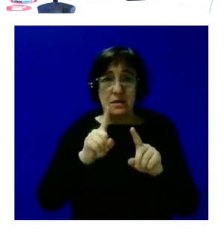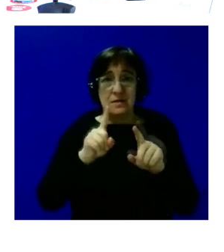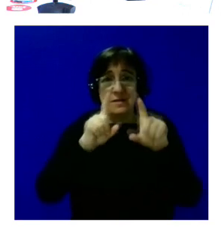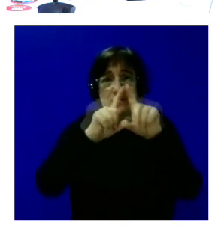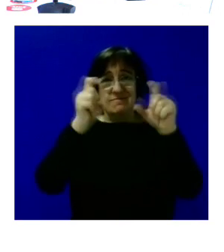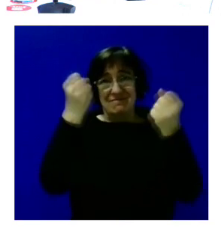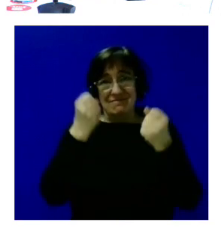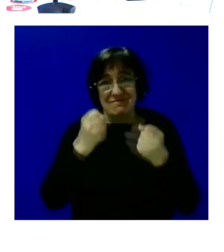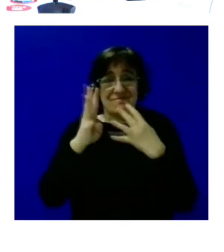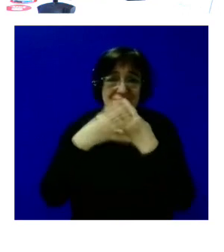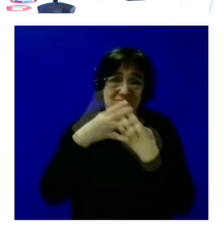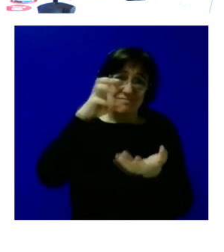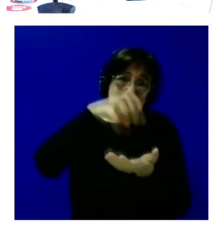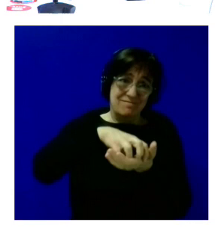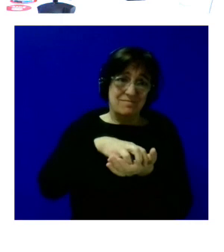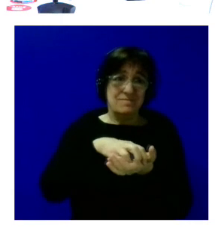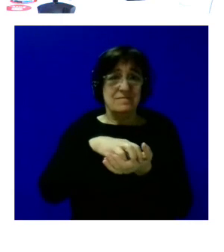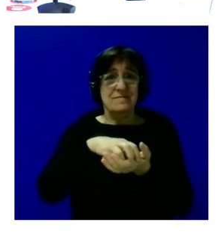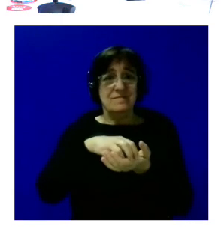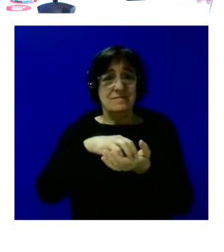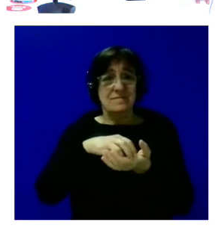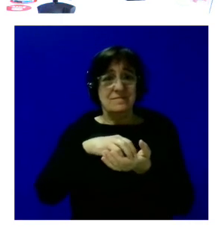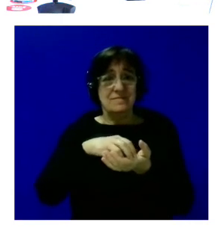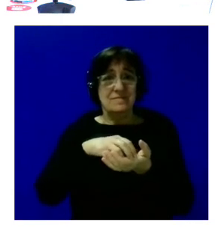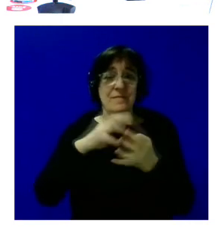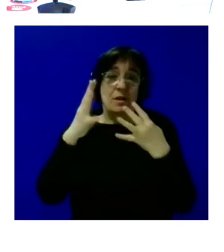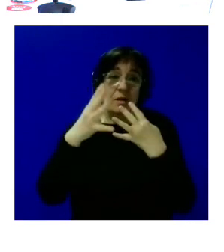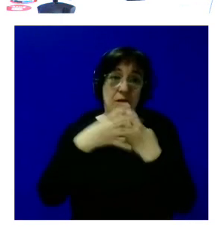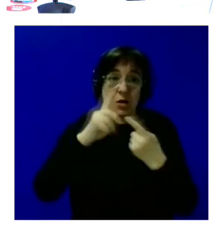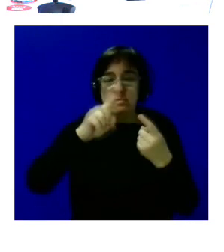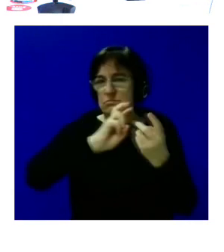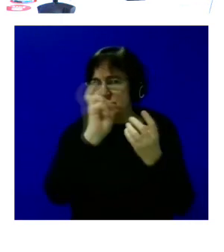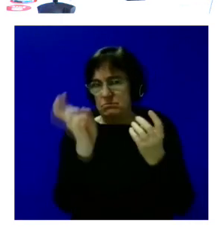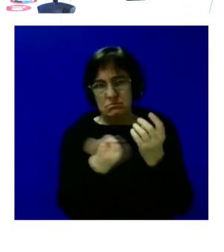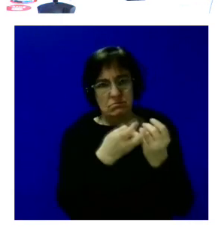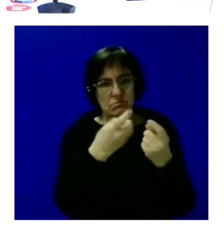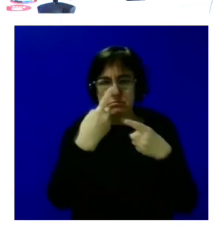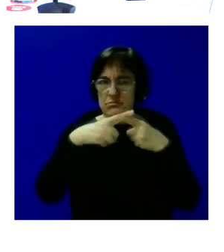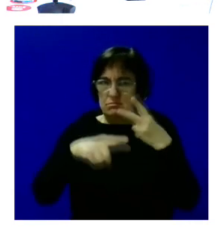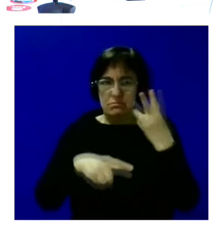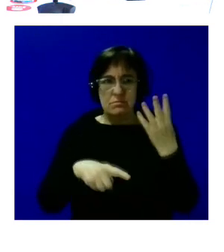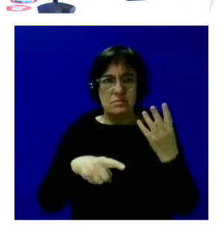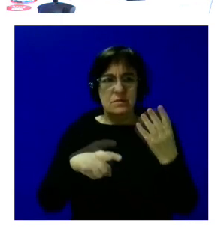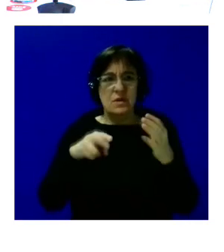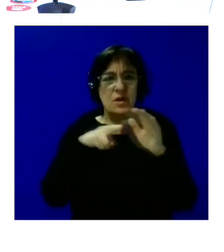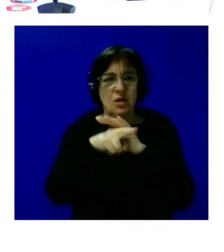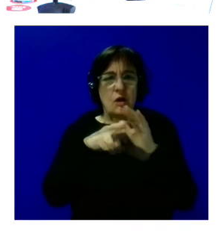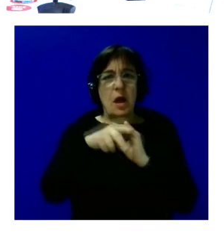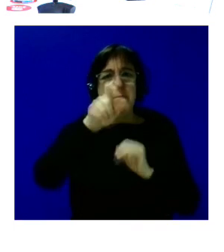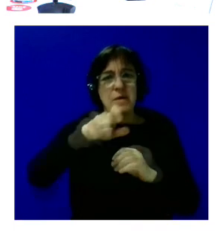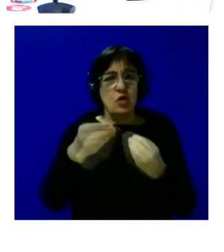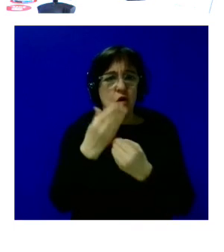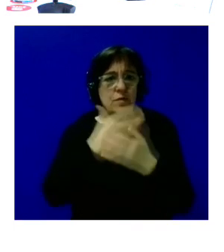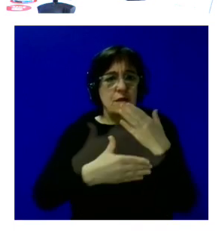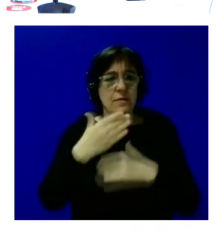institucionalizados ya sean en ambientes de instituciones penitenciarias o otro tipo de ambientes de los recursos de personas con discapacidad pues